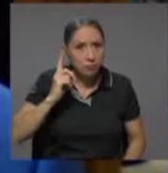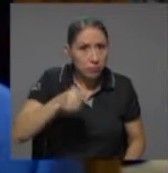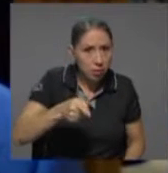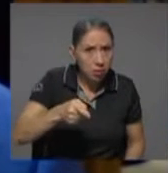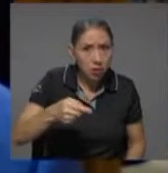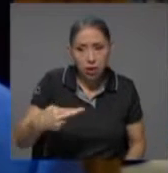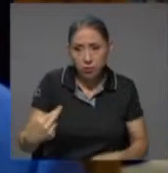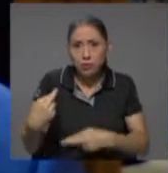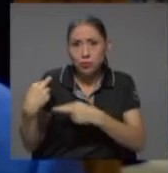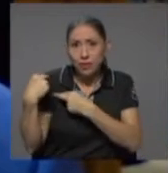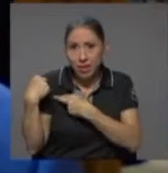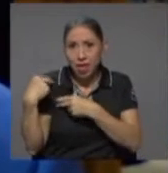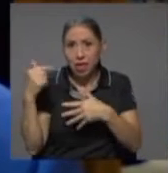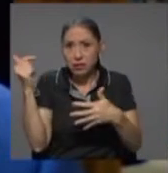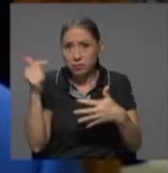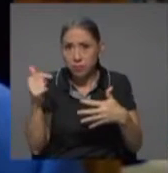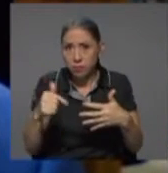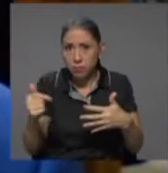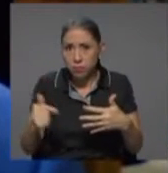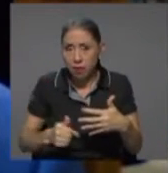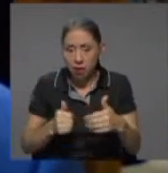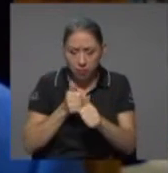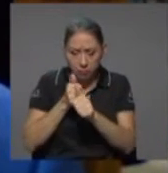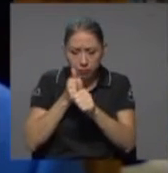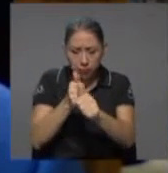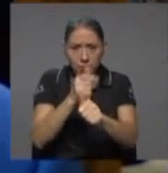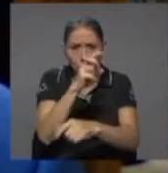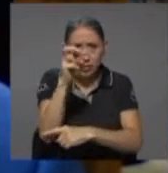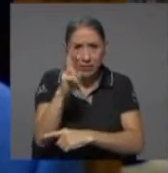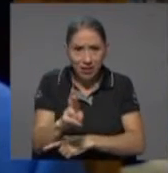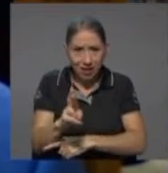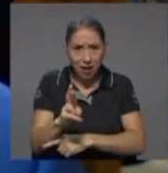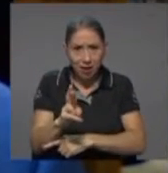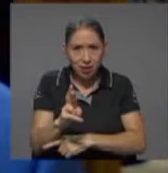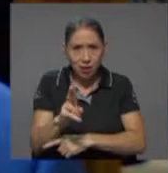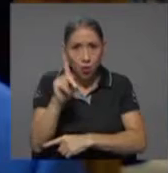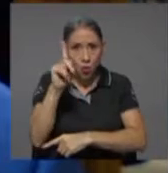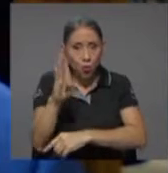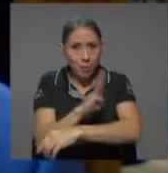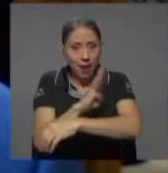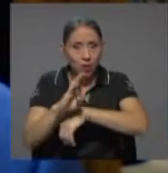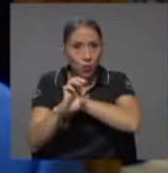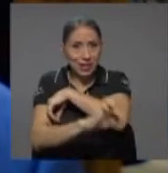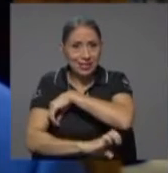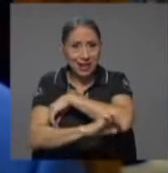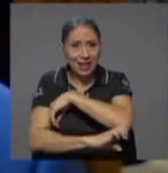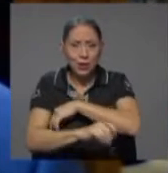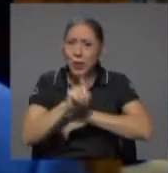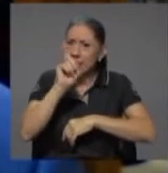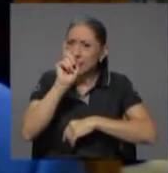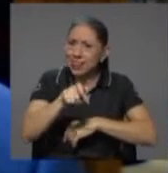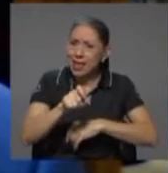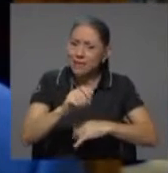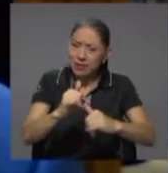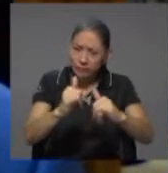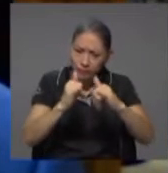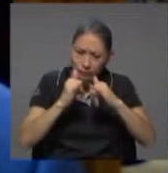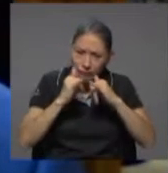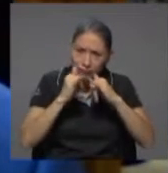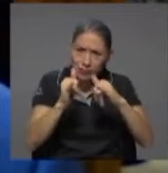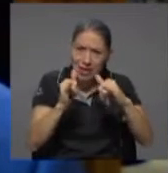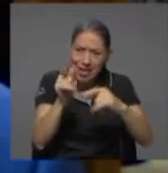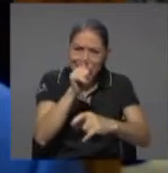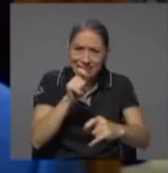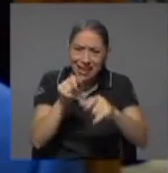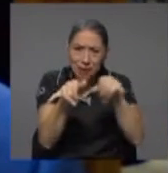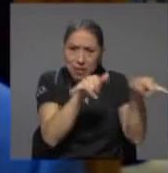en el territorio costarricense un banco extranjero, tendría que ser exactamente iguales, sea que opere con